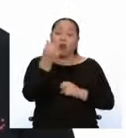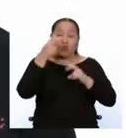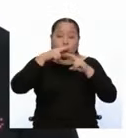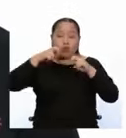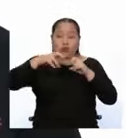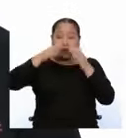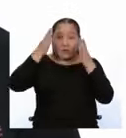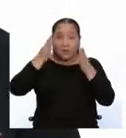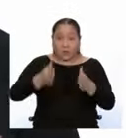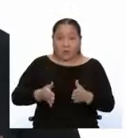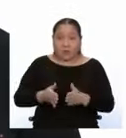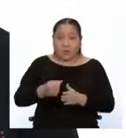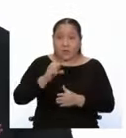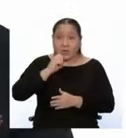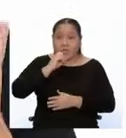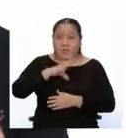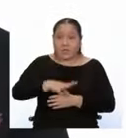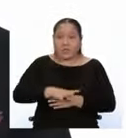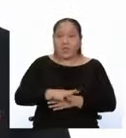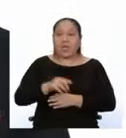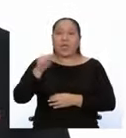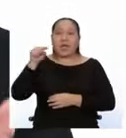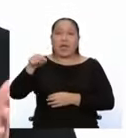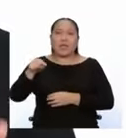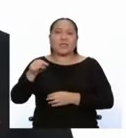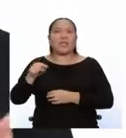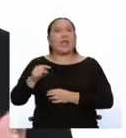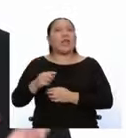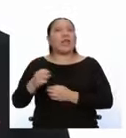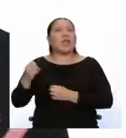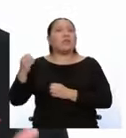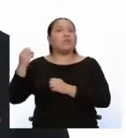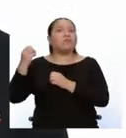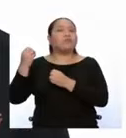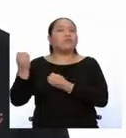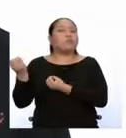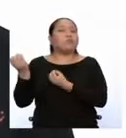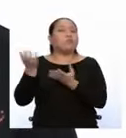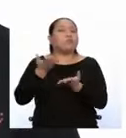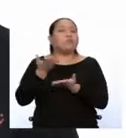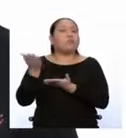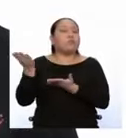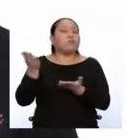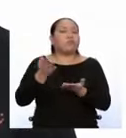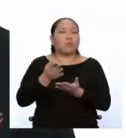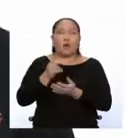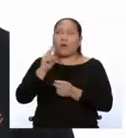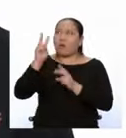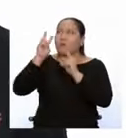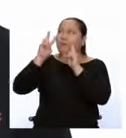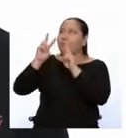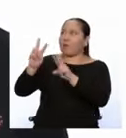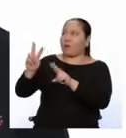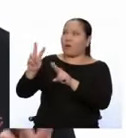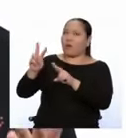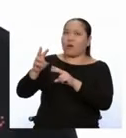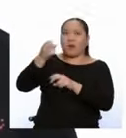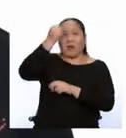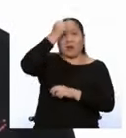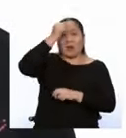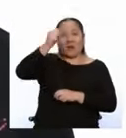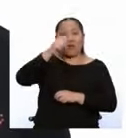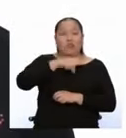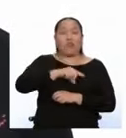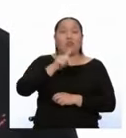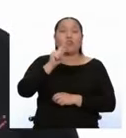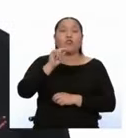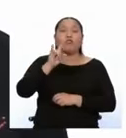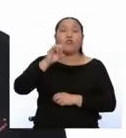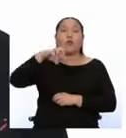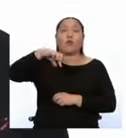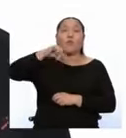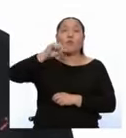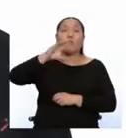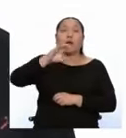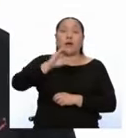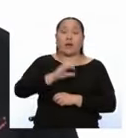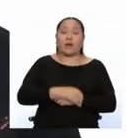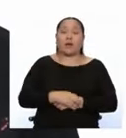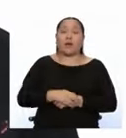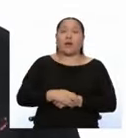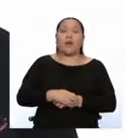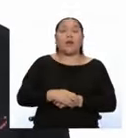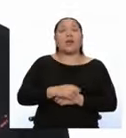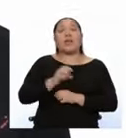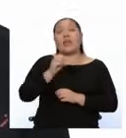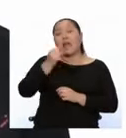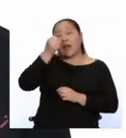plantean la influencia de la rebelión de Tupac Amaru II, la rebelión del Cusco en 1814 o la rebelión de Huánuco de